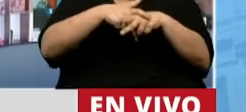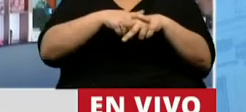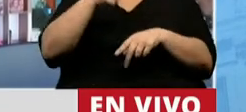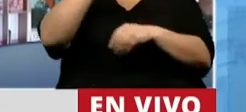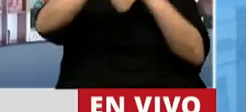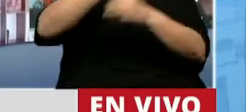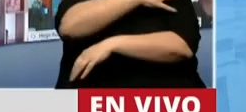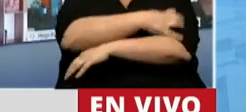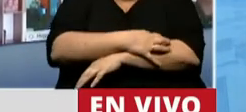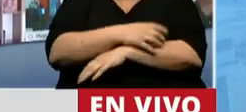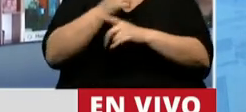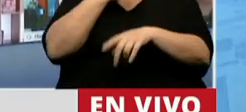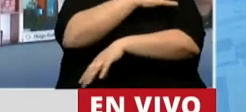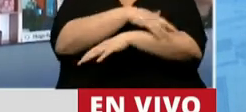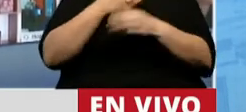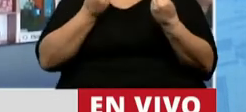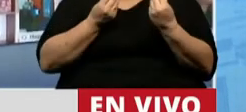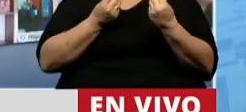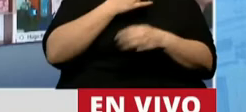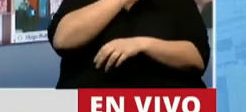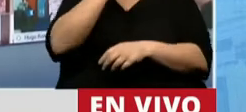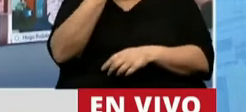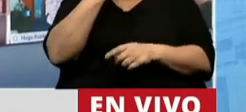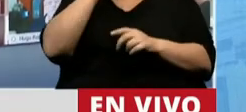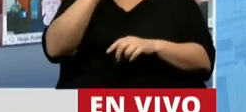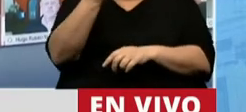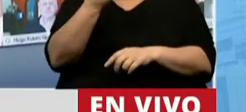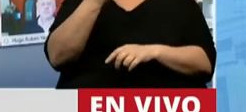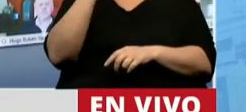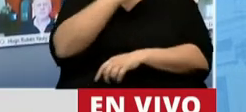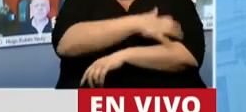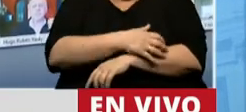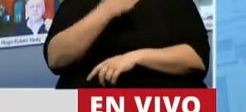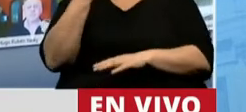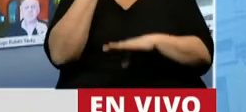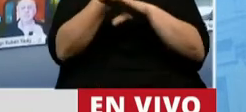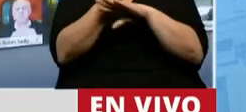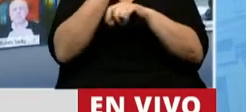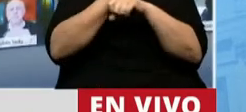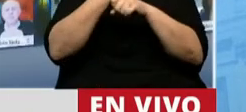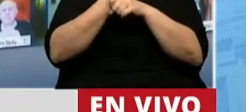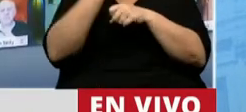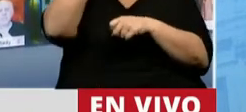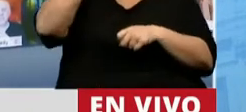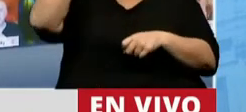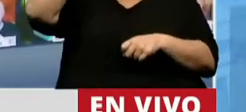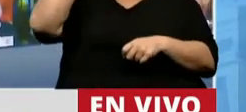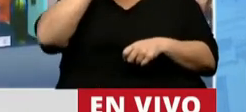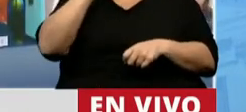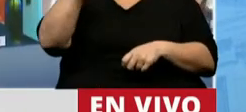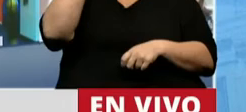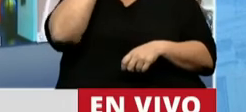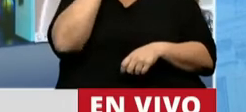familia pobre, vivió pobre, y murió pobre. Atilio López llevó como primer nombre Hipólito, porque su